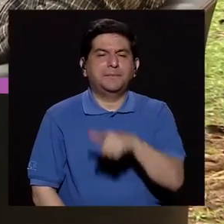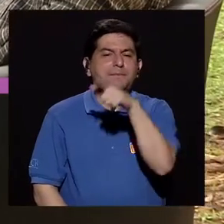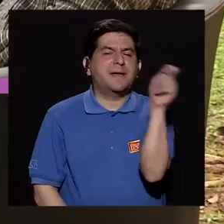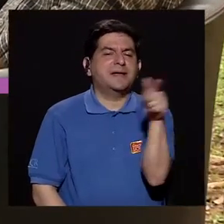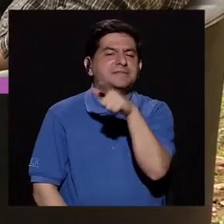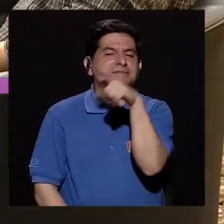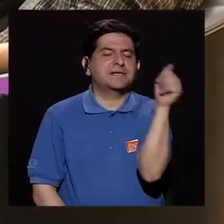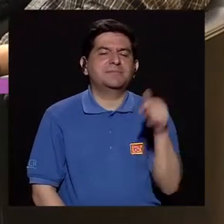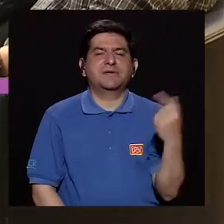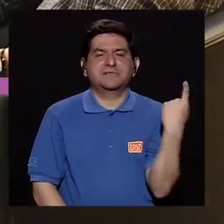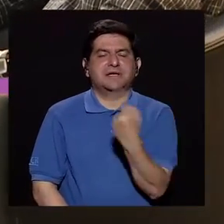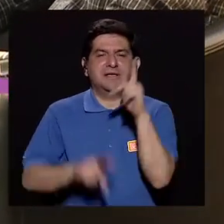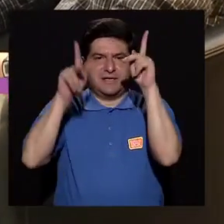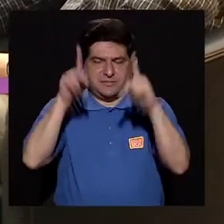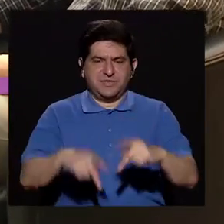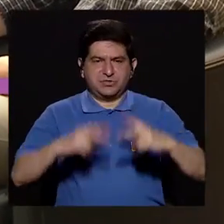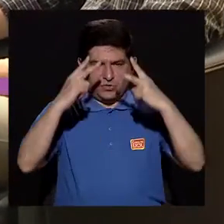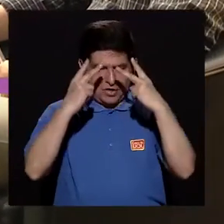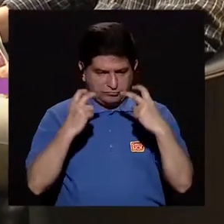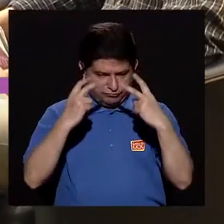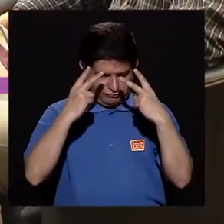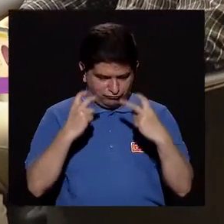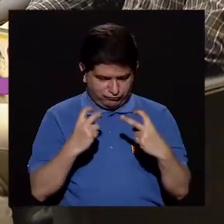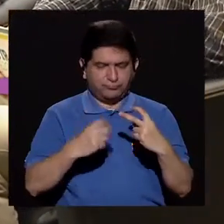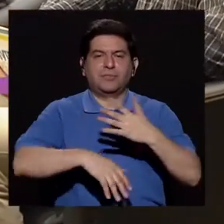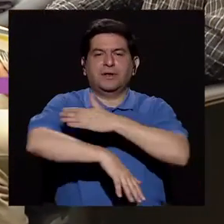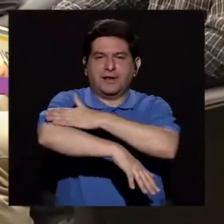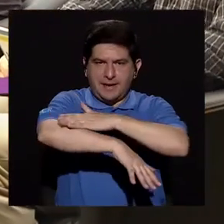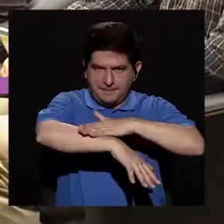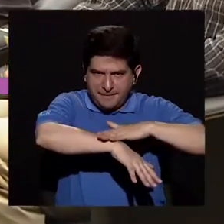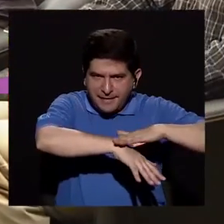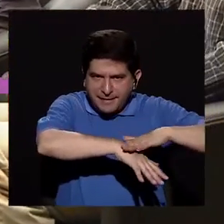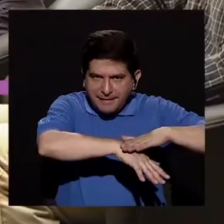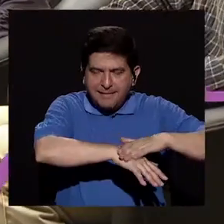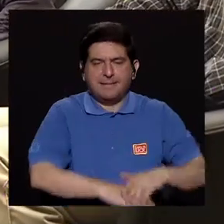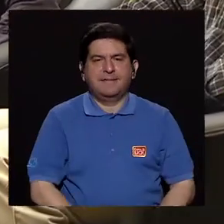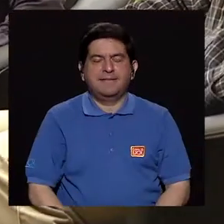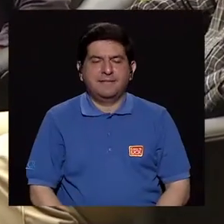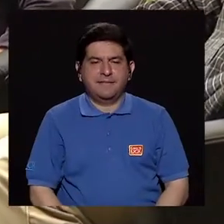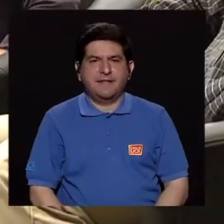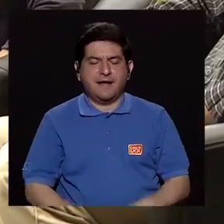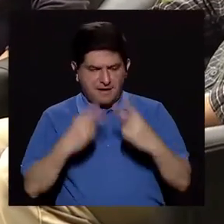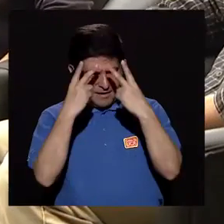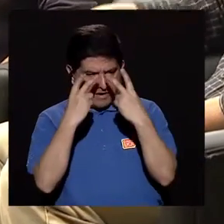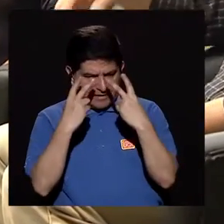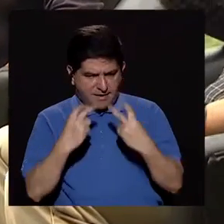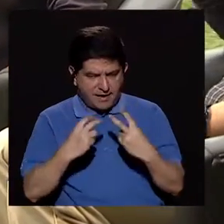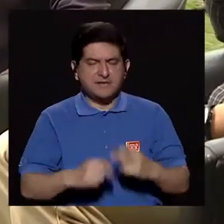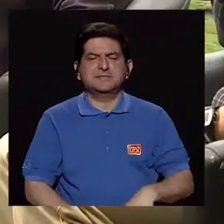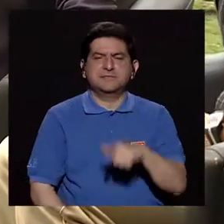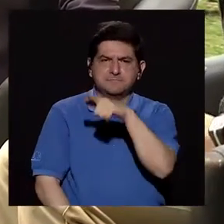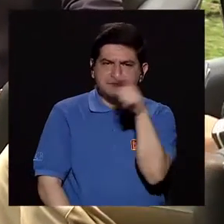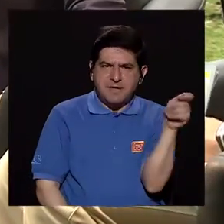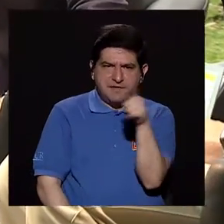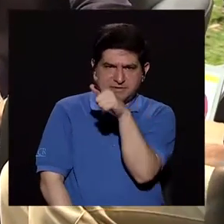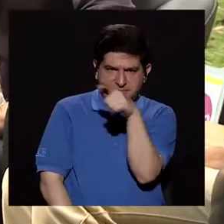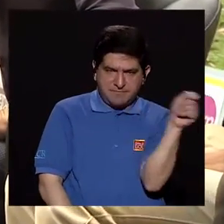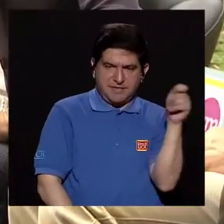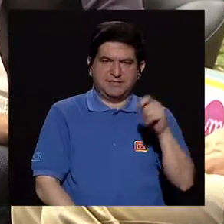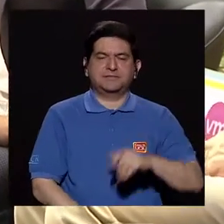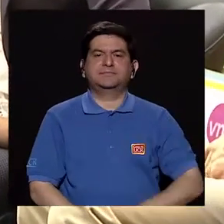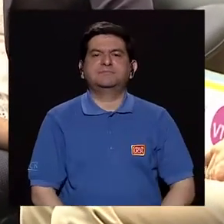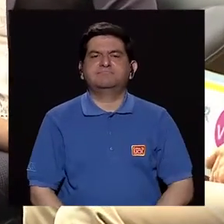mensualmente cada persona tiene que revisarse su piel. Hay que hacer el autoexamen de piel mensual.